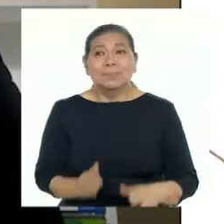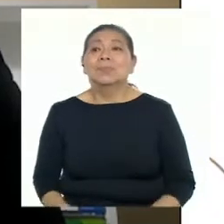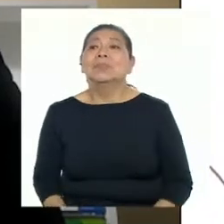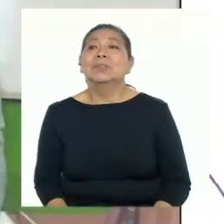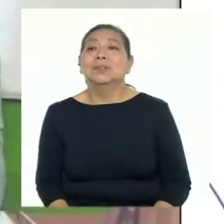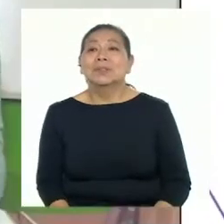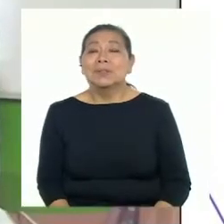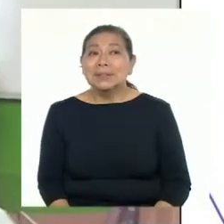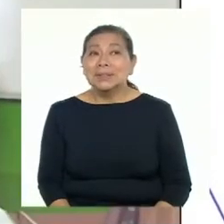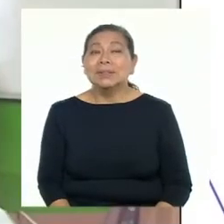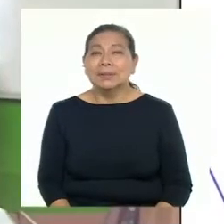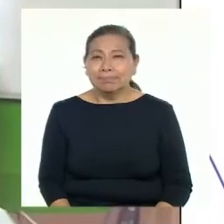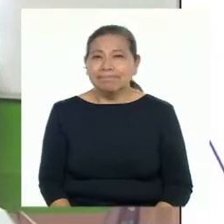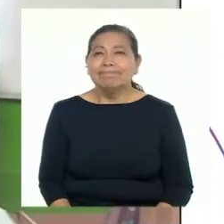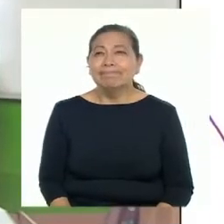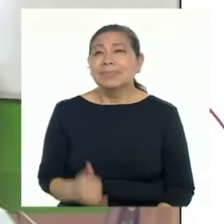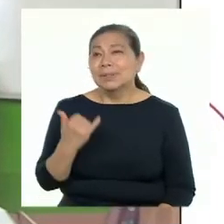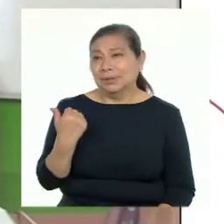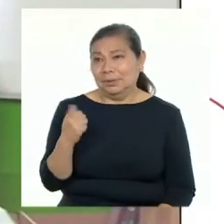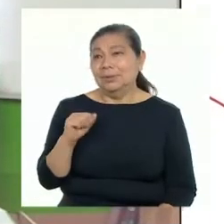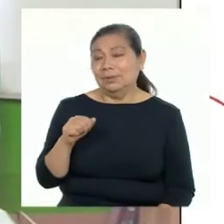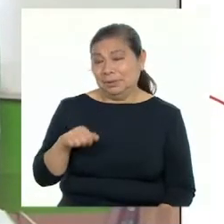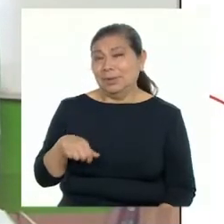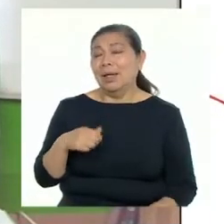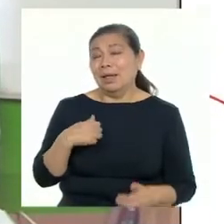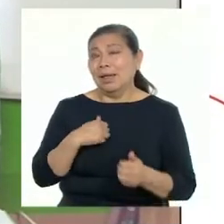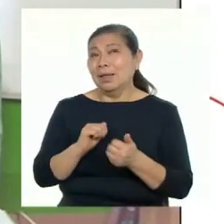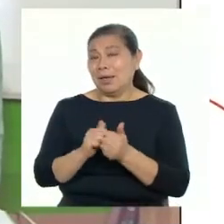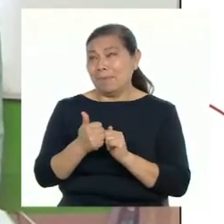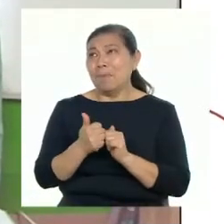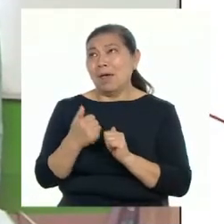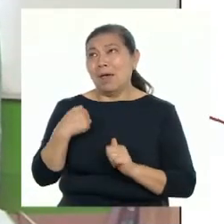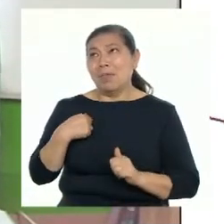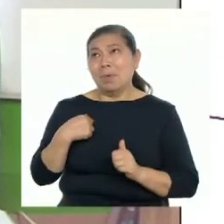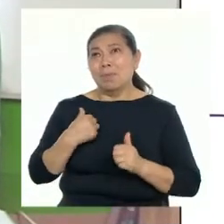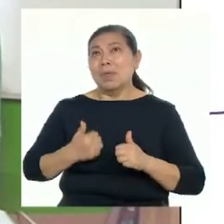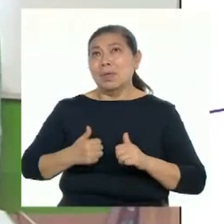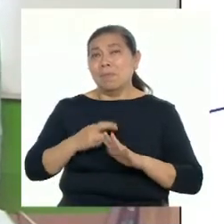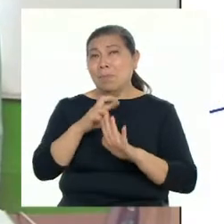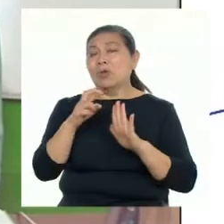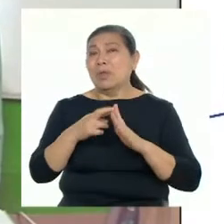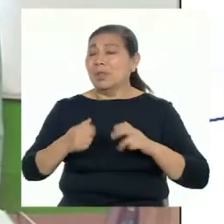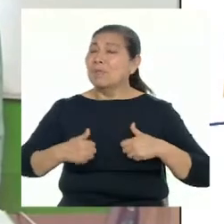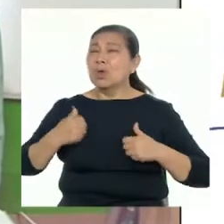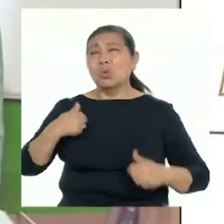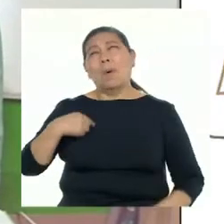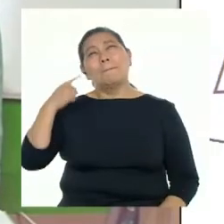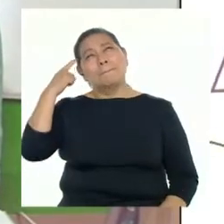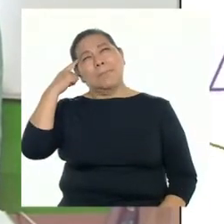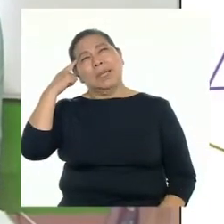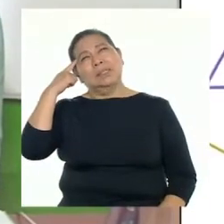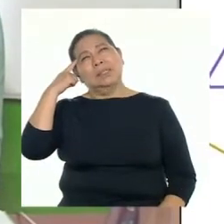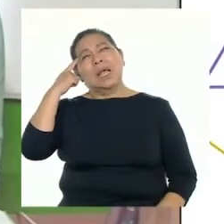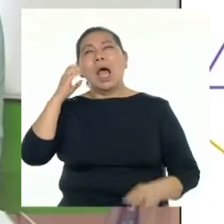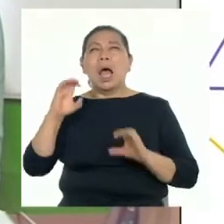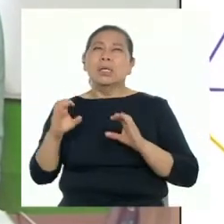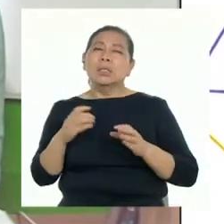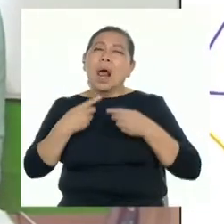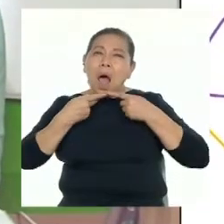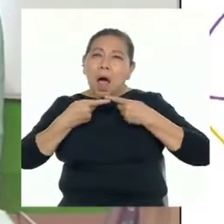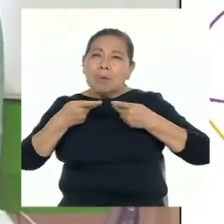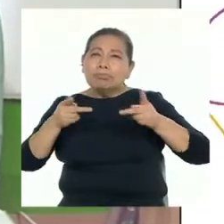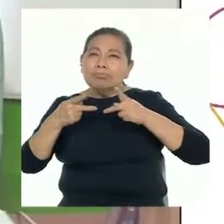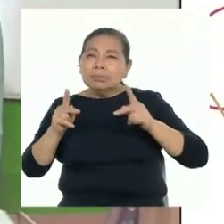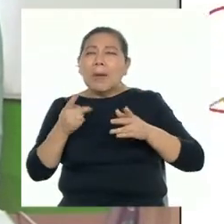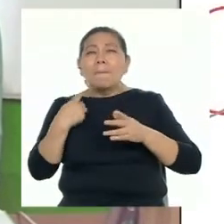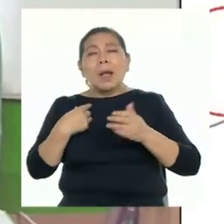estrictamente. Bueno, sí ha cambiado mis proyectos a futuro, ya que yo estaba pensando hacer una campaña